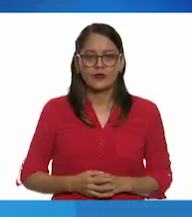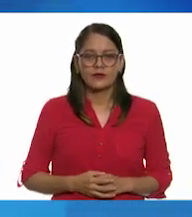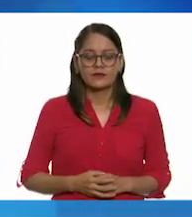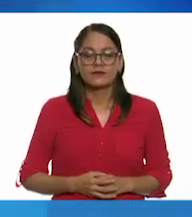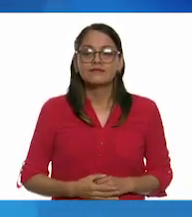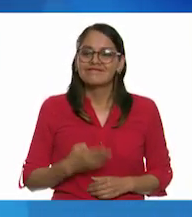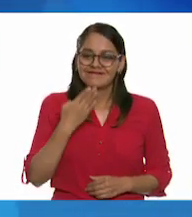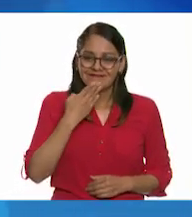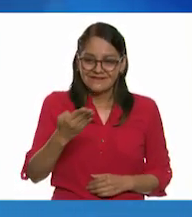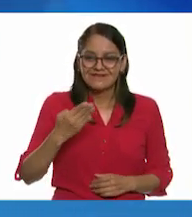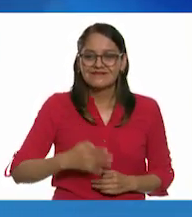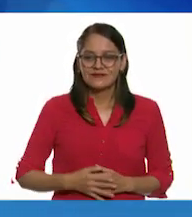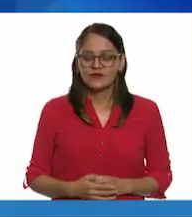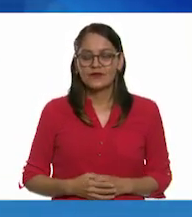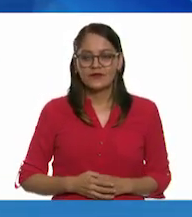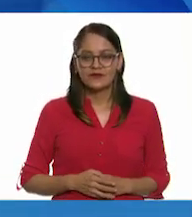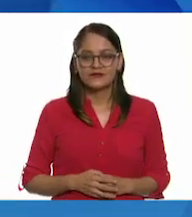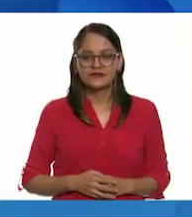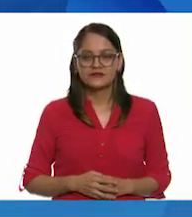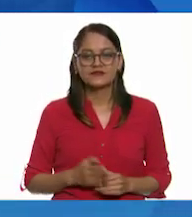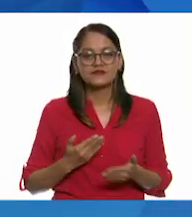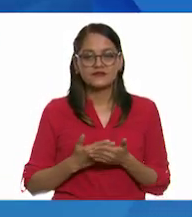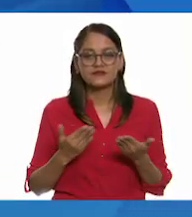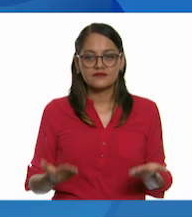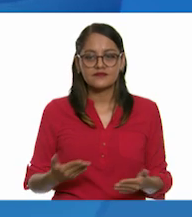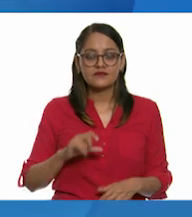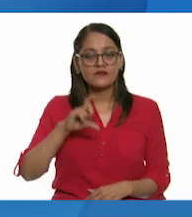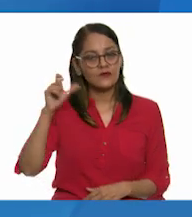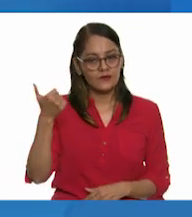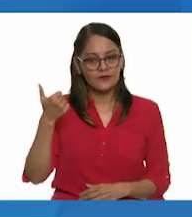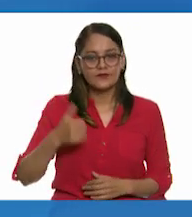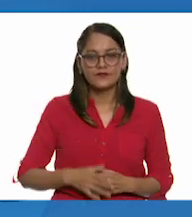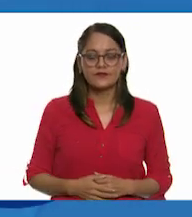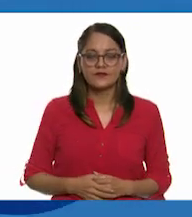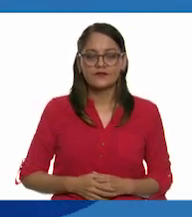Muy bien. Vamos a ver la siguiente.